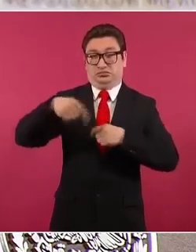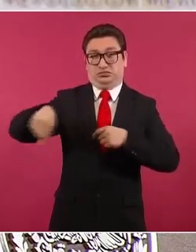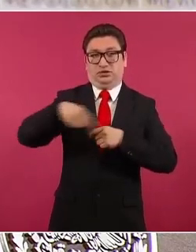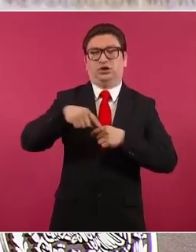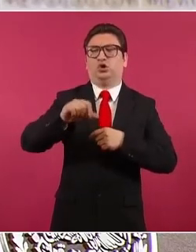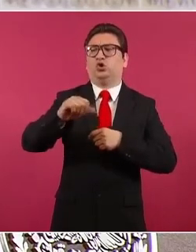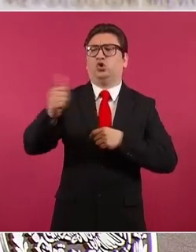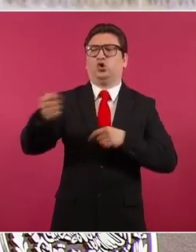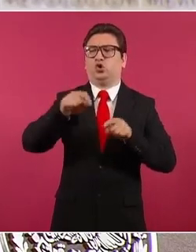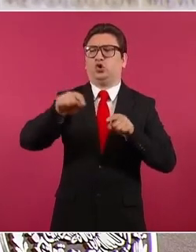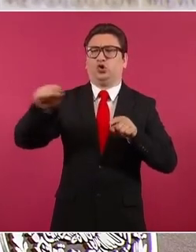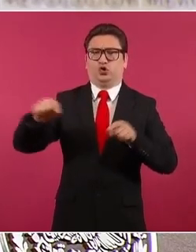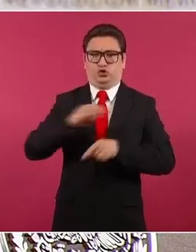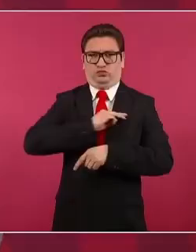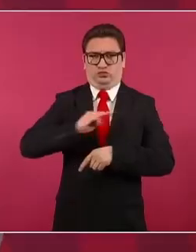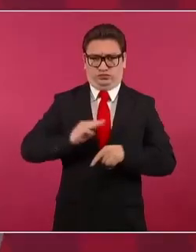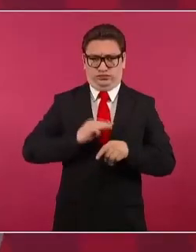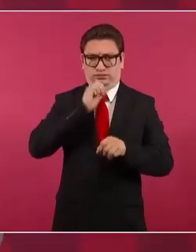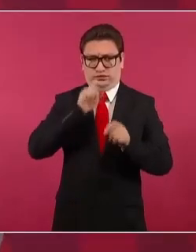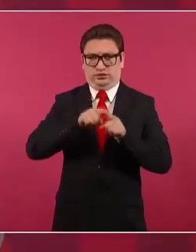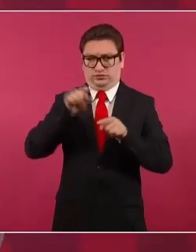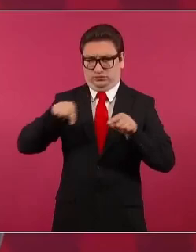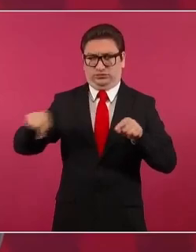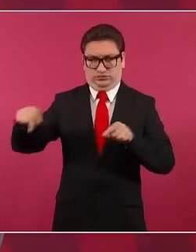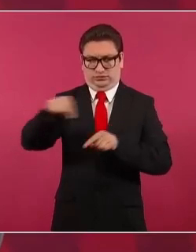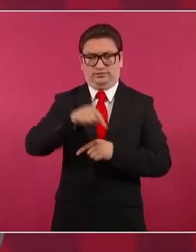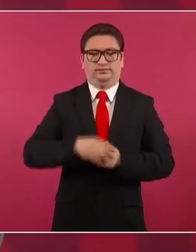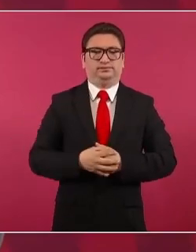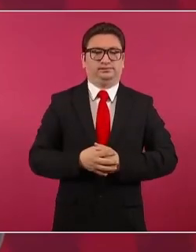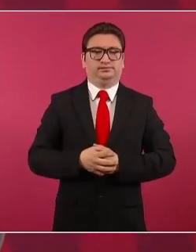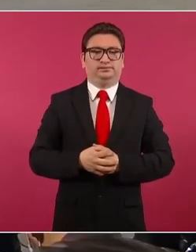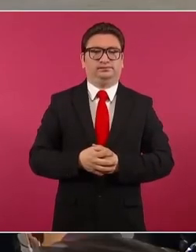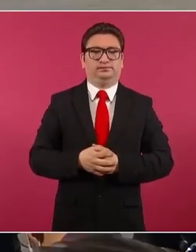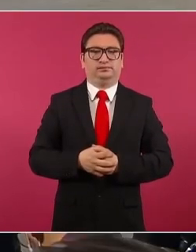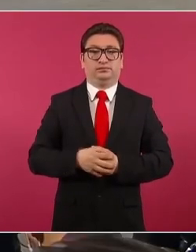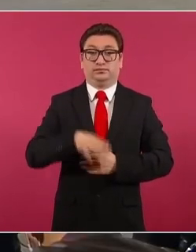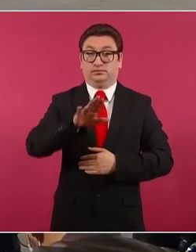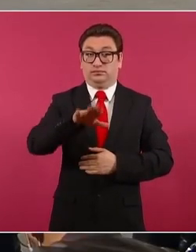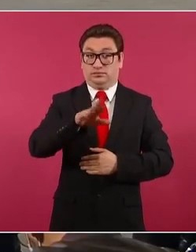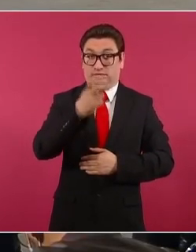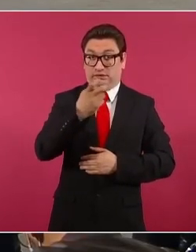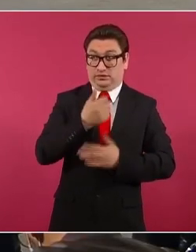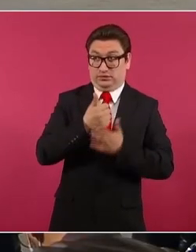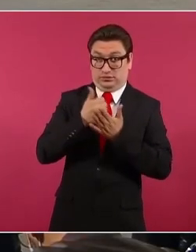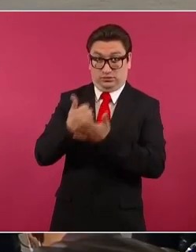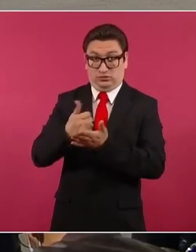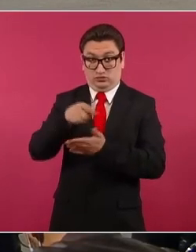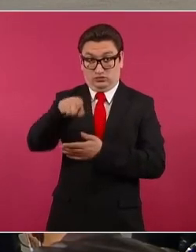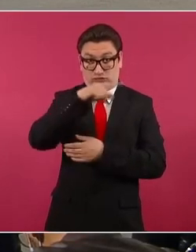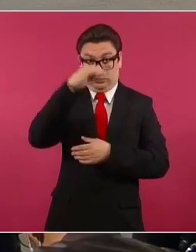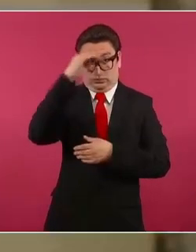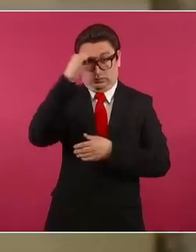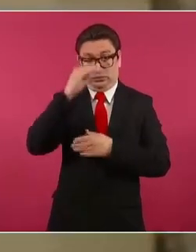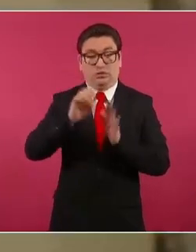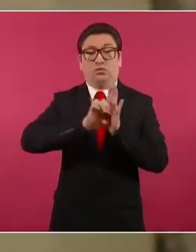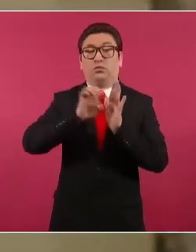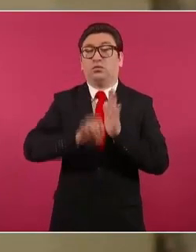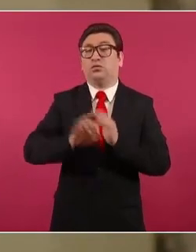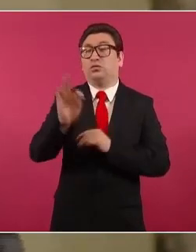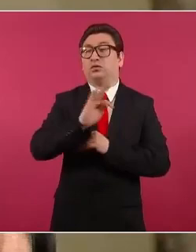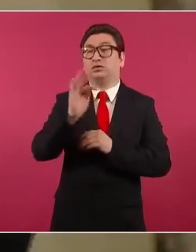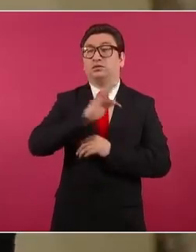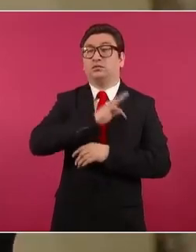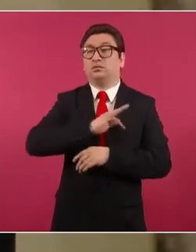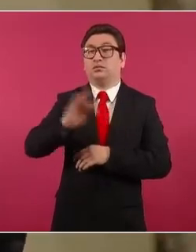municipios del Istmo también. Y considerando esta medida, presidente, ¿están previendo que se pueda incrementar todavía